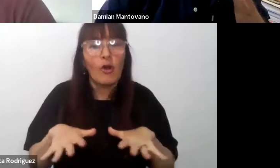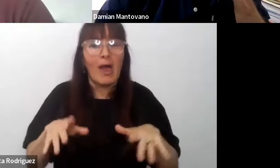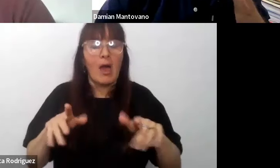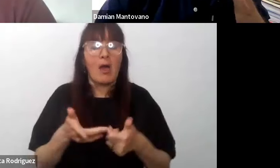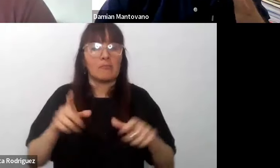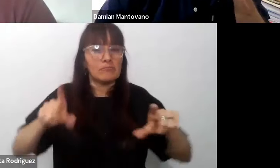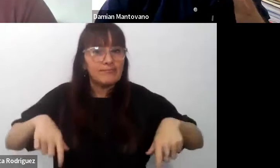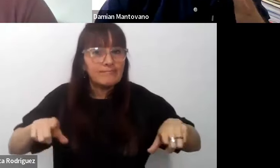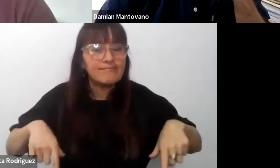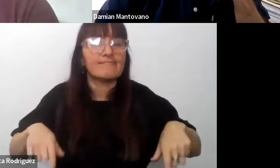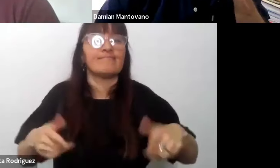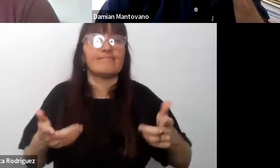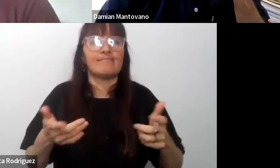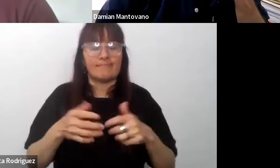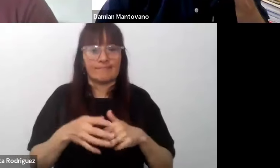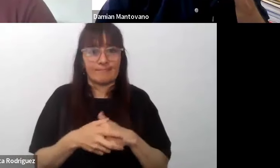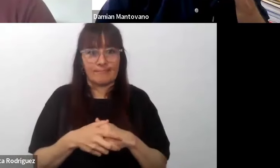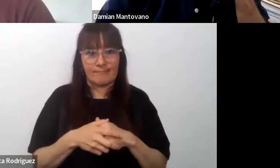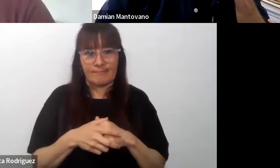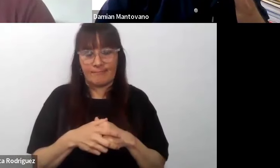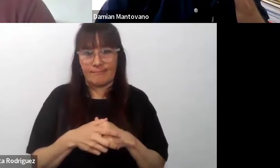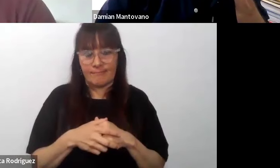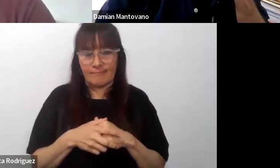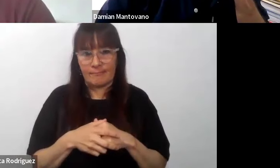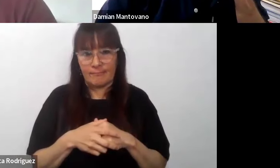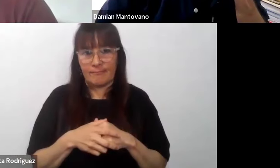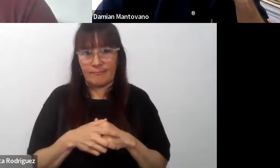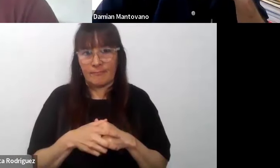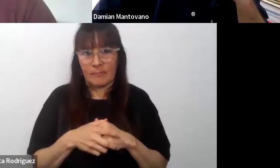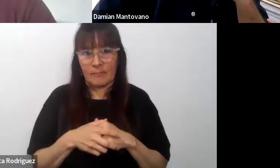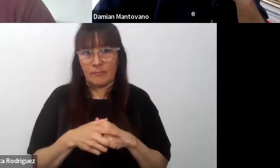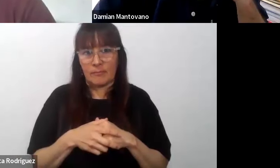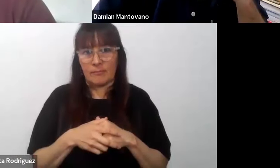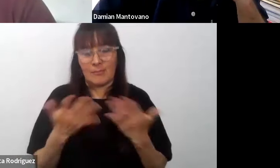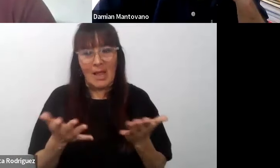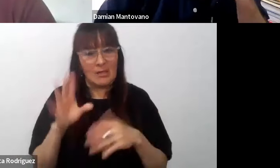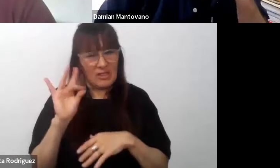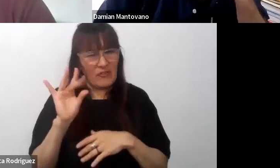a llegar fácilmente al nivel superior